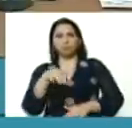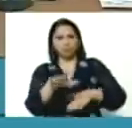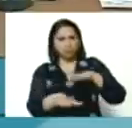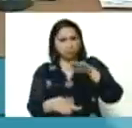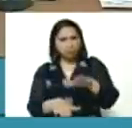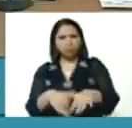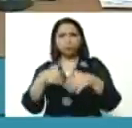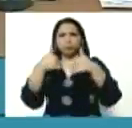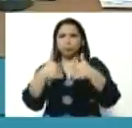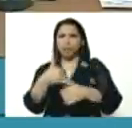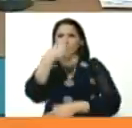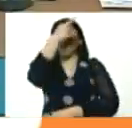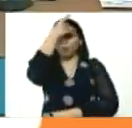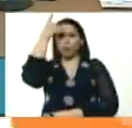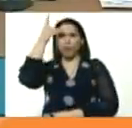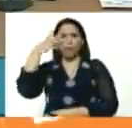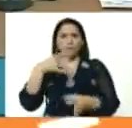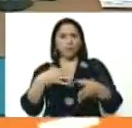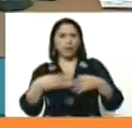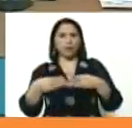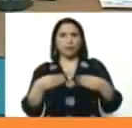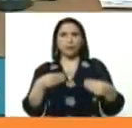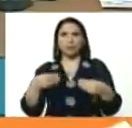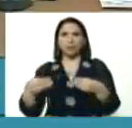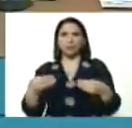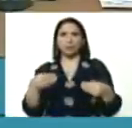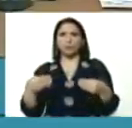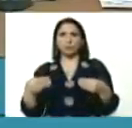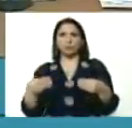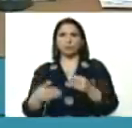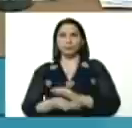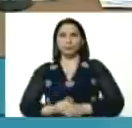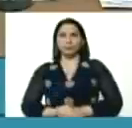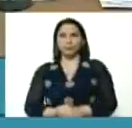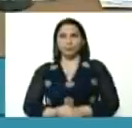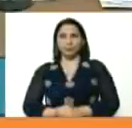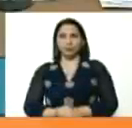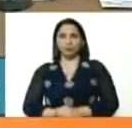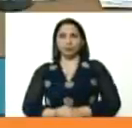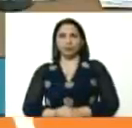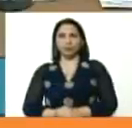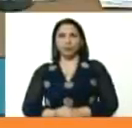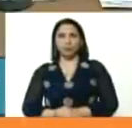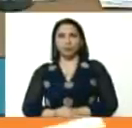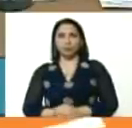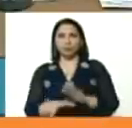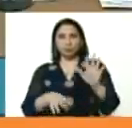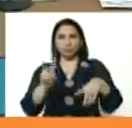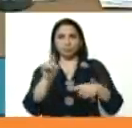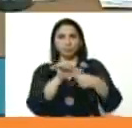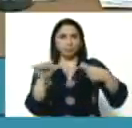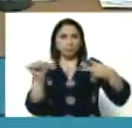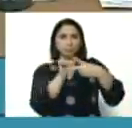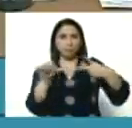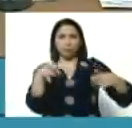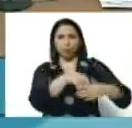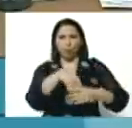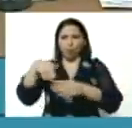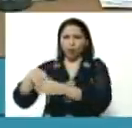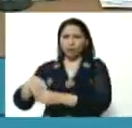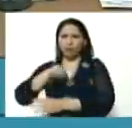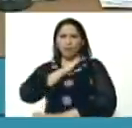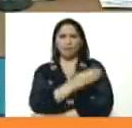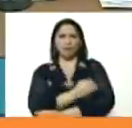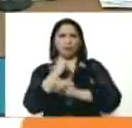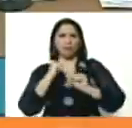Diosdado, la flexibilización, luego de 12 semanas de cuarentena radical. Una guarada,